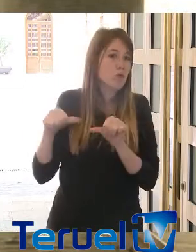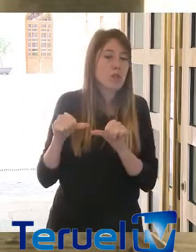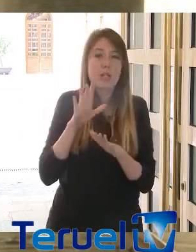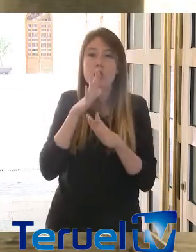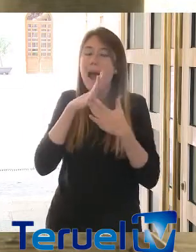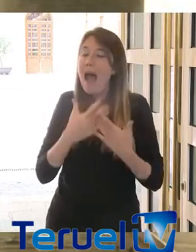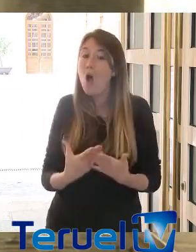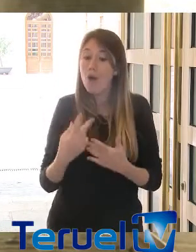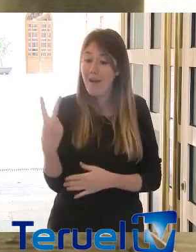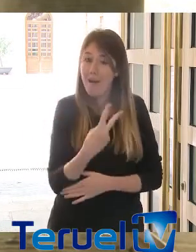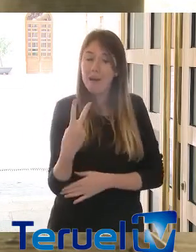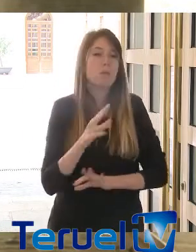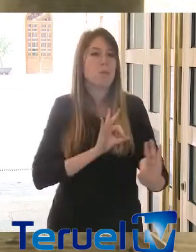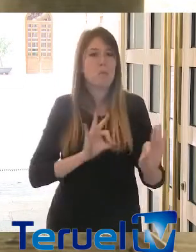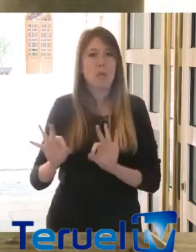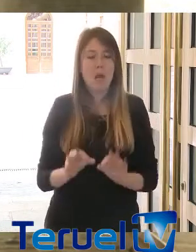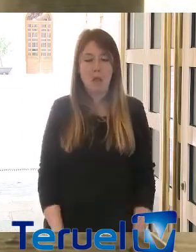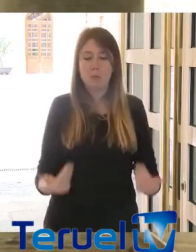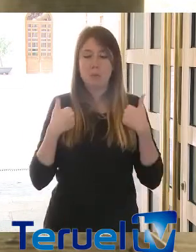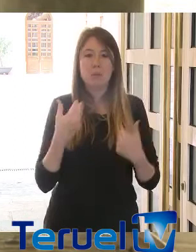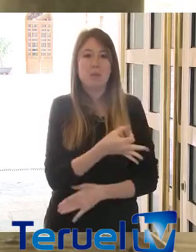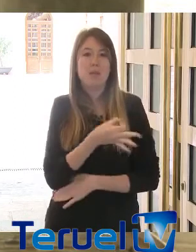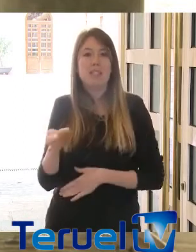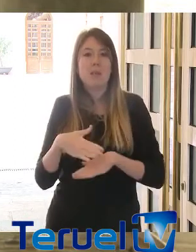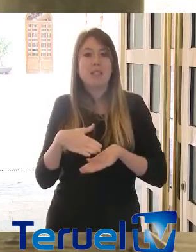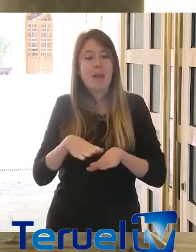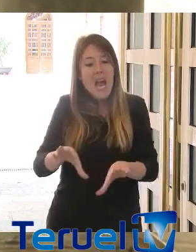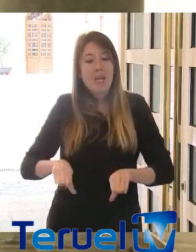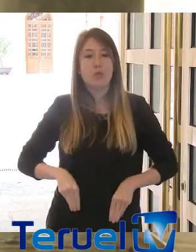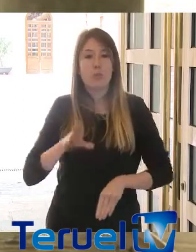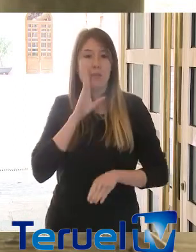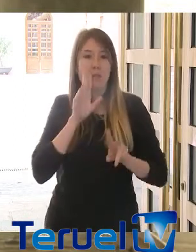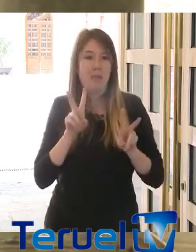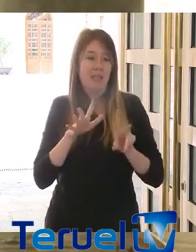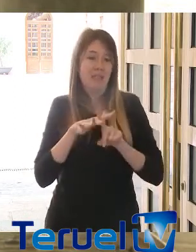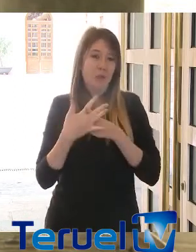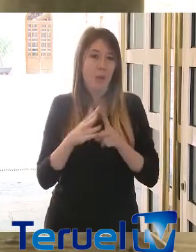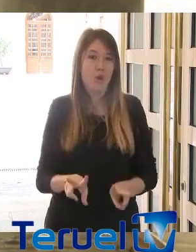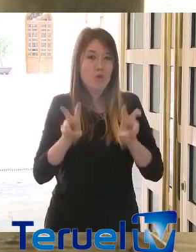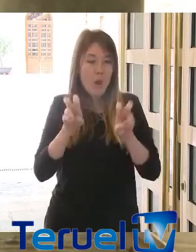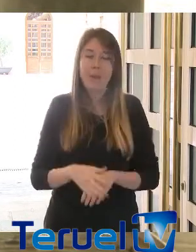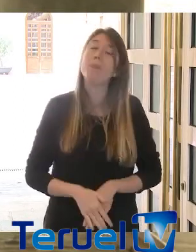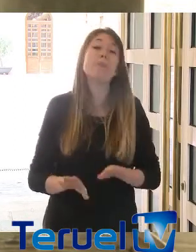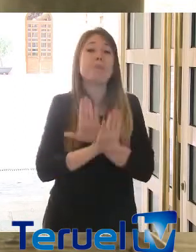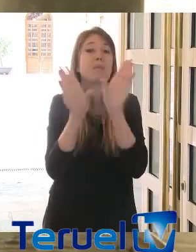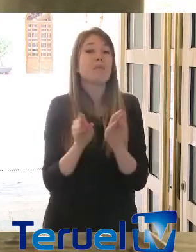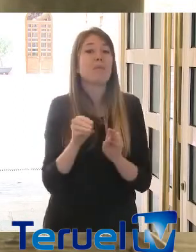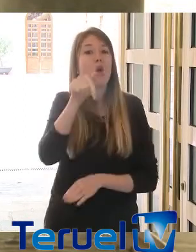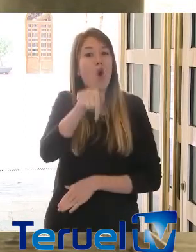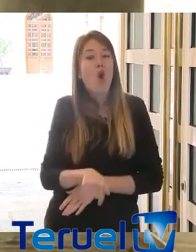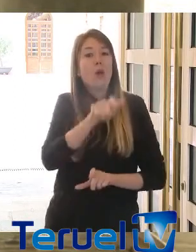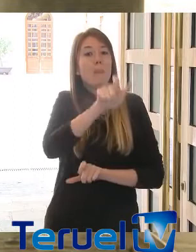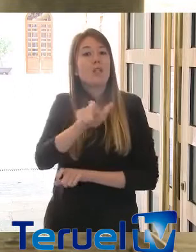ahora están perfectamente preparados para asumir esta nueva situación. En definitiva, hoy los aragoneses